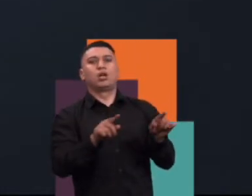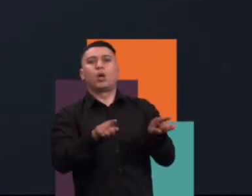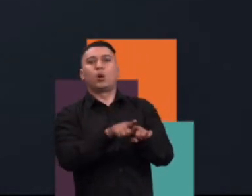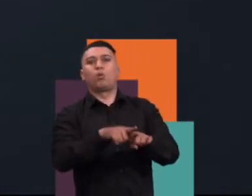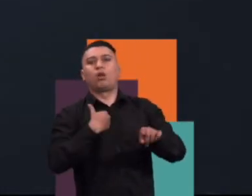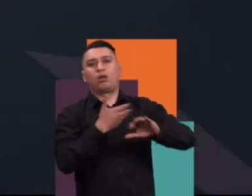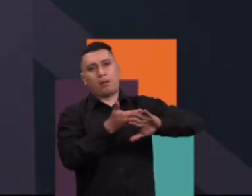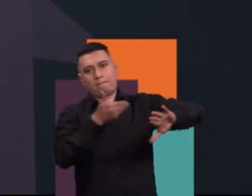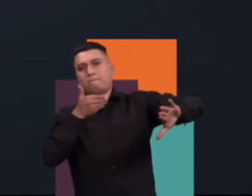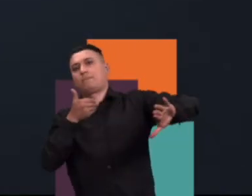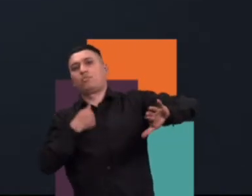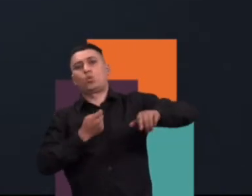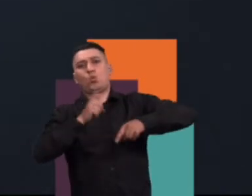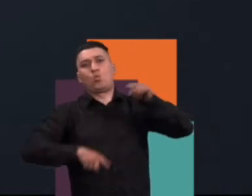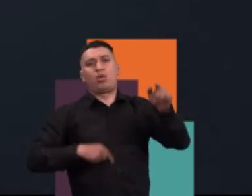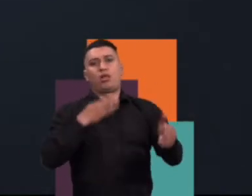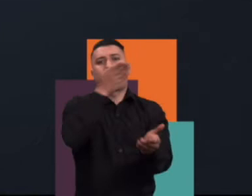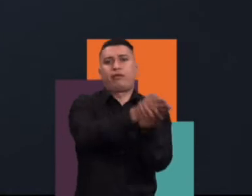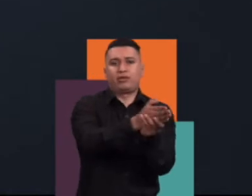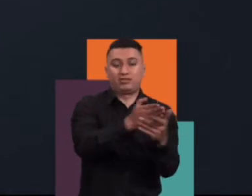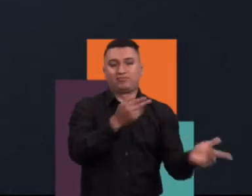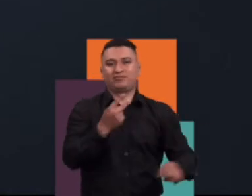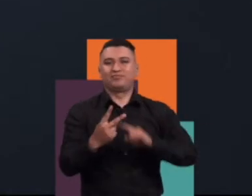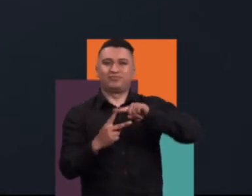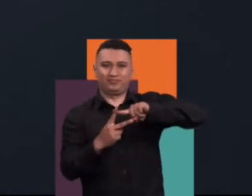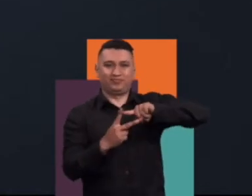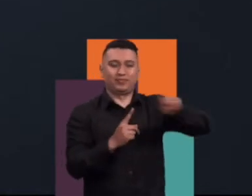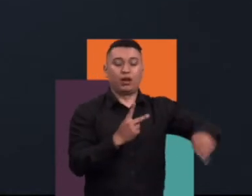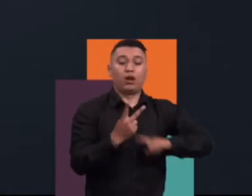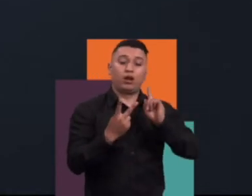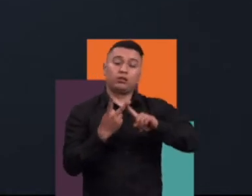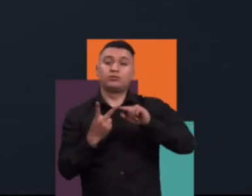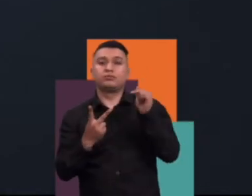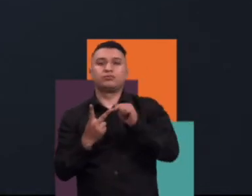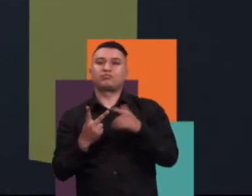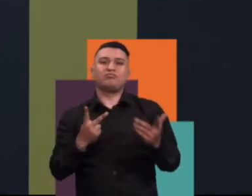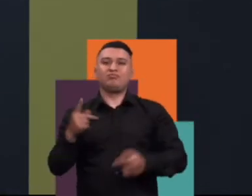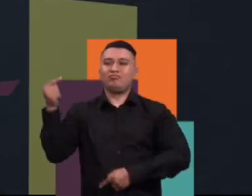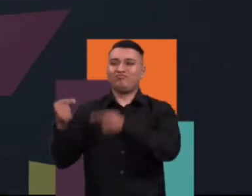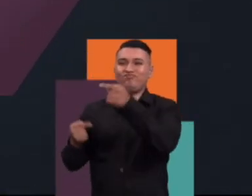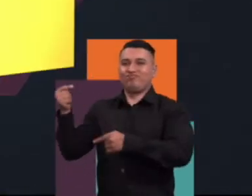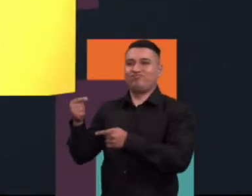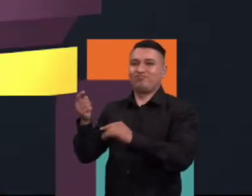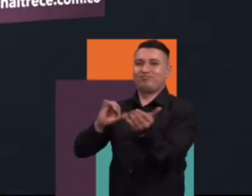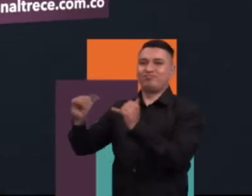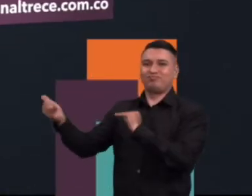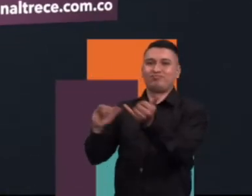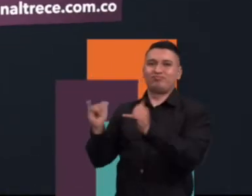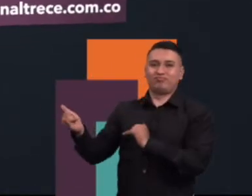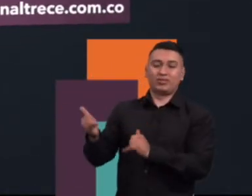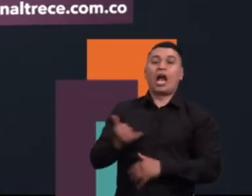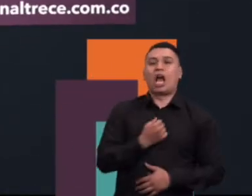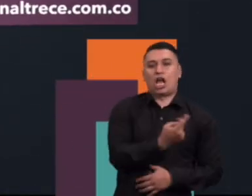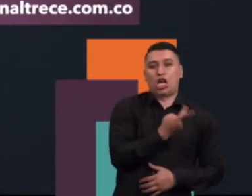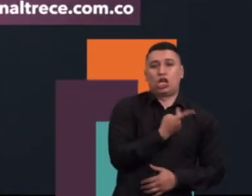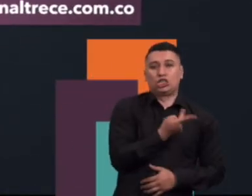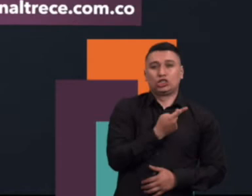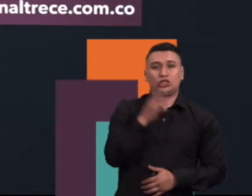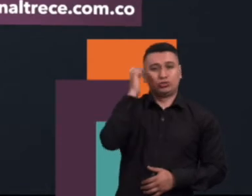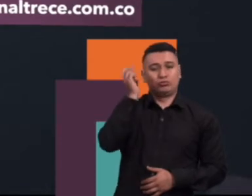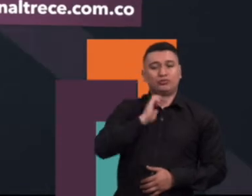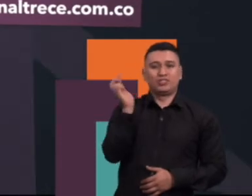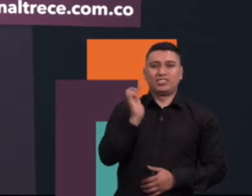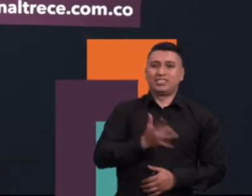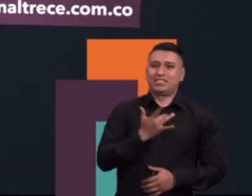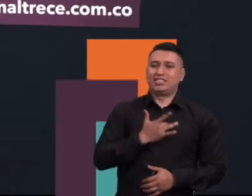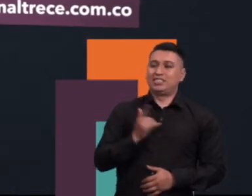nos pasan por televisión, pero que nos separan a nosotros de la posibilidad de hacer. Luego están esos realities que, como decíamos anteriormente, de mi